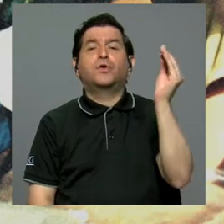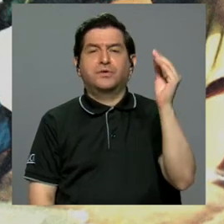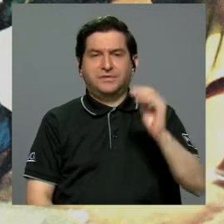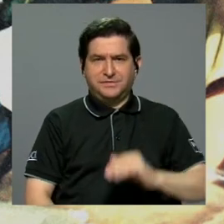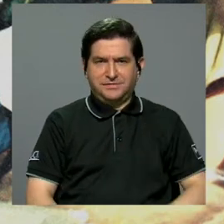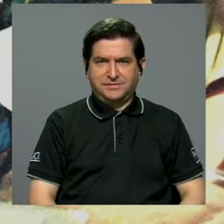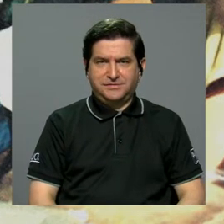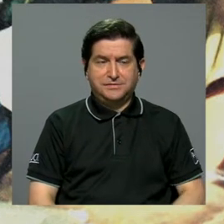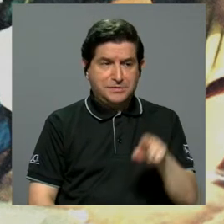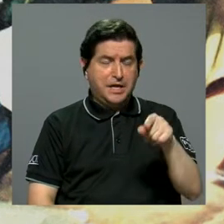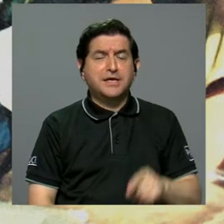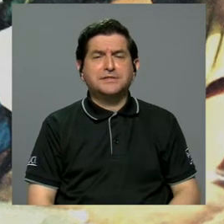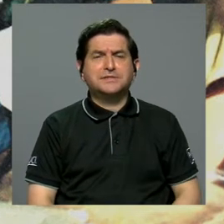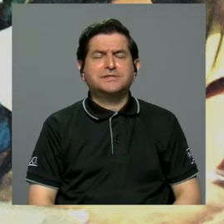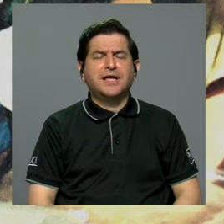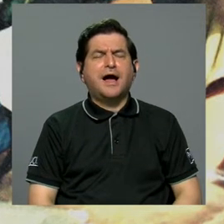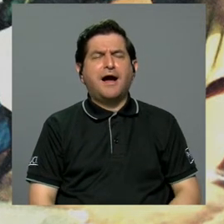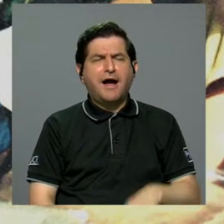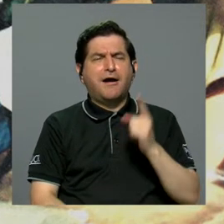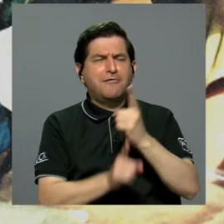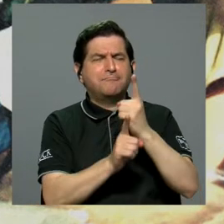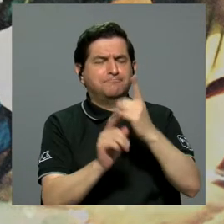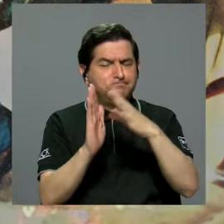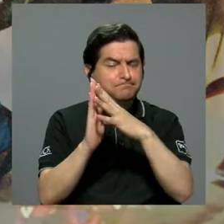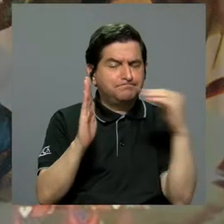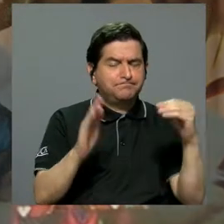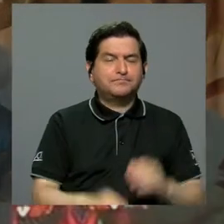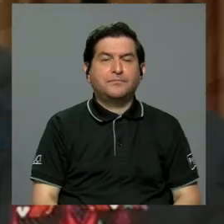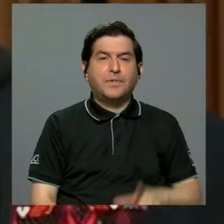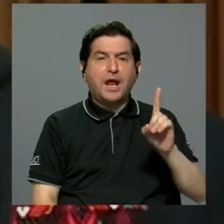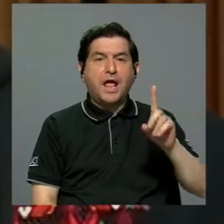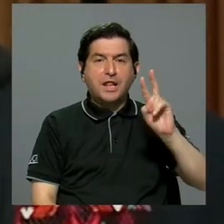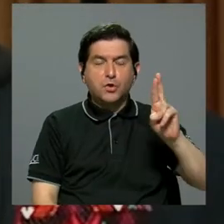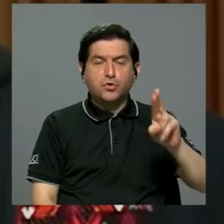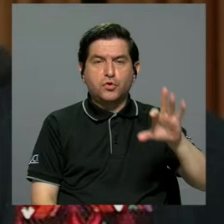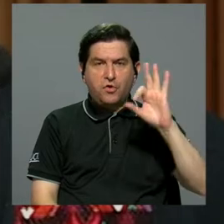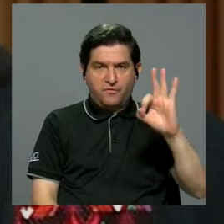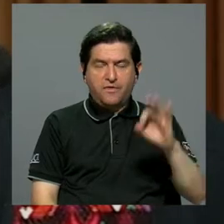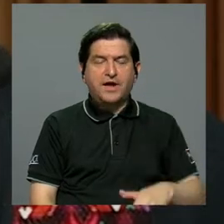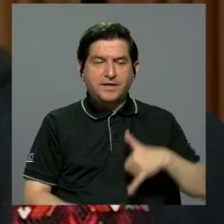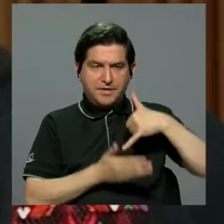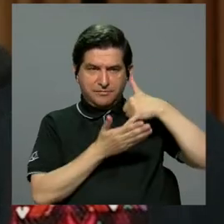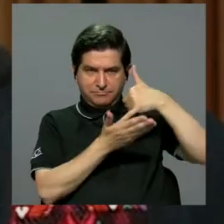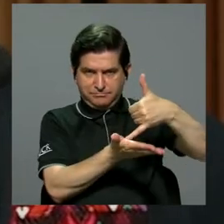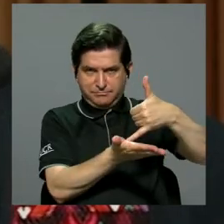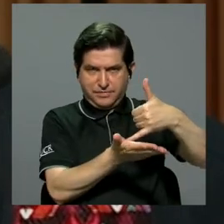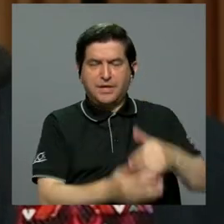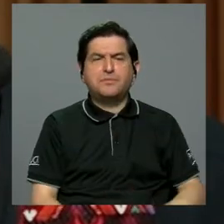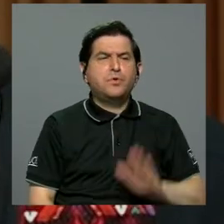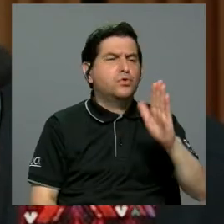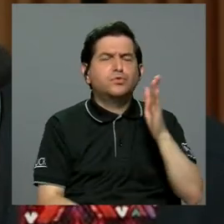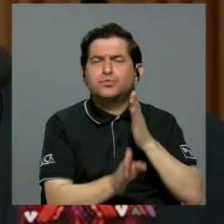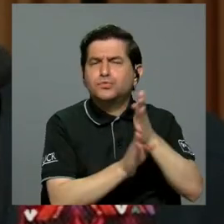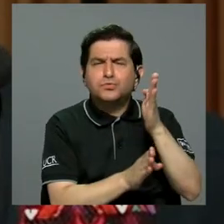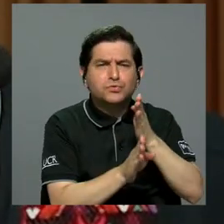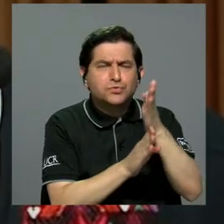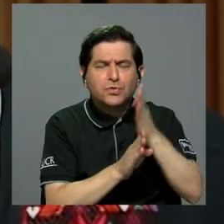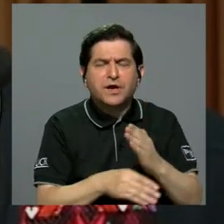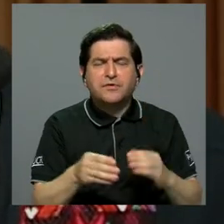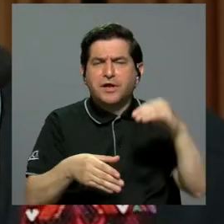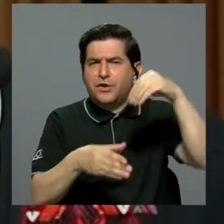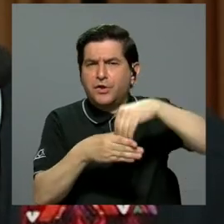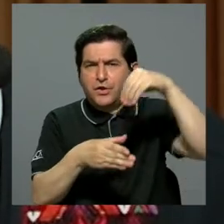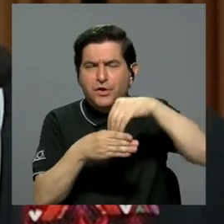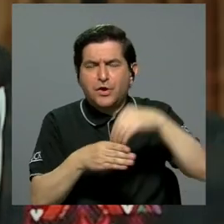digno de imitar. El doctor Fallas recibió esta distinción por su trayectoria y